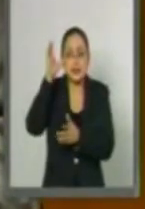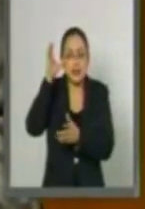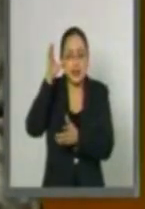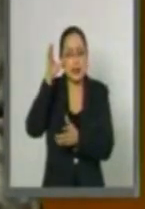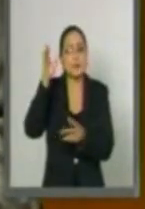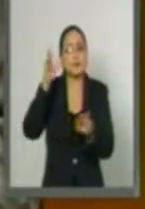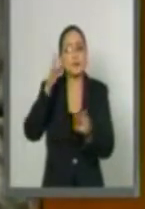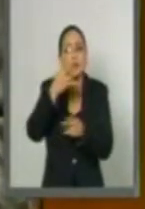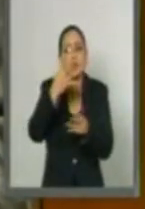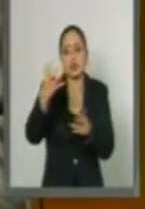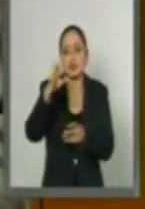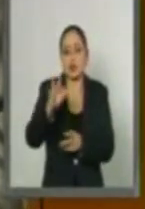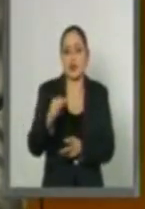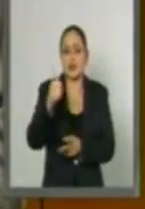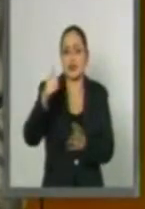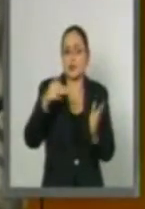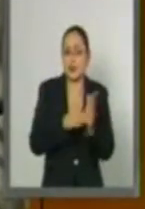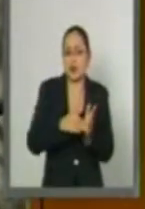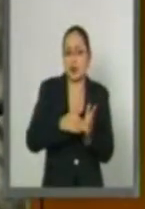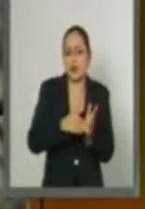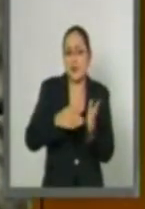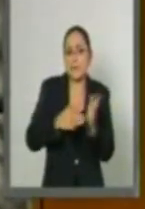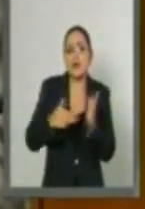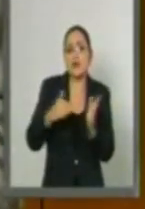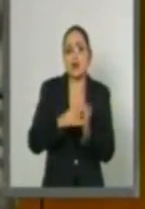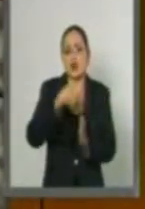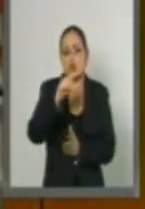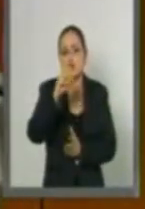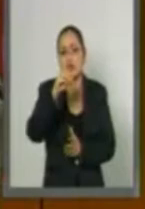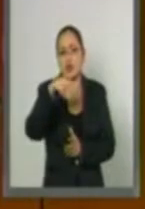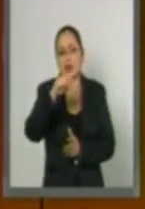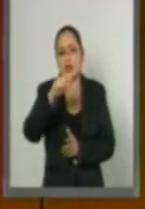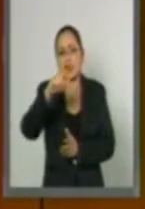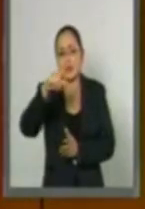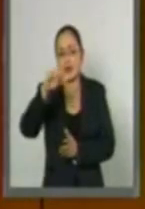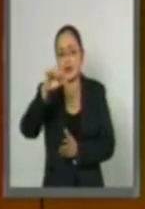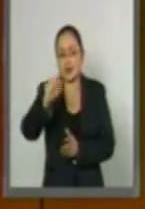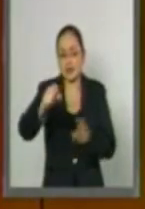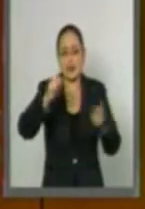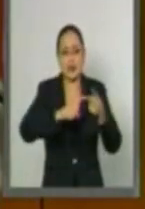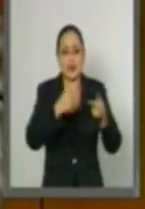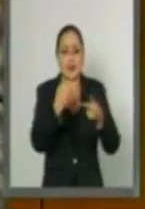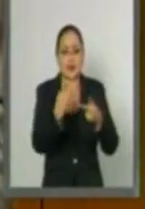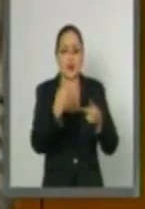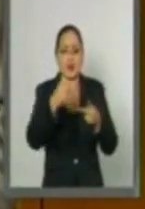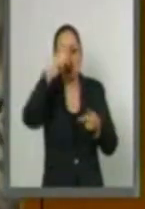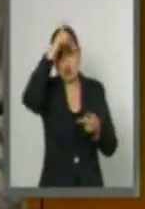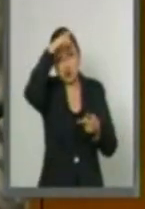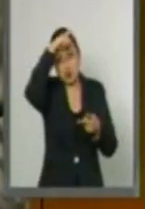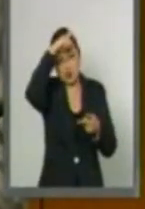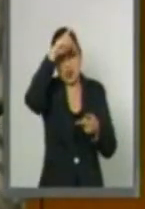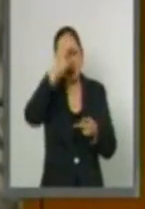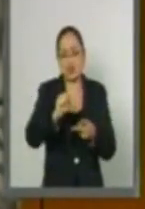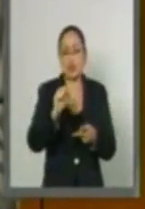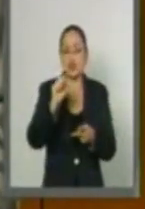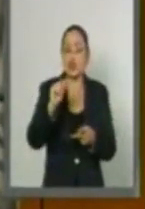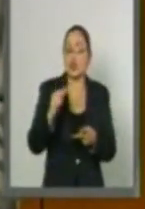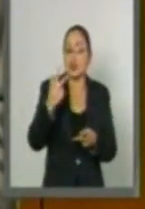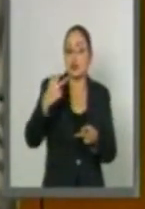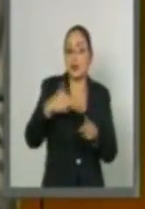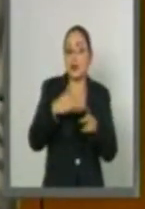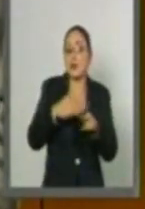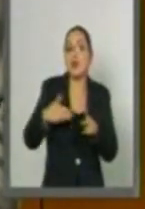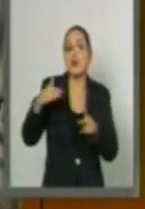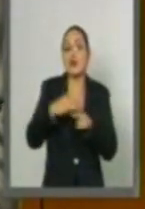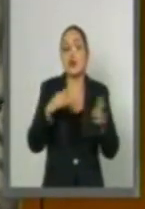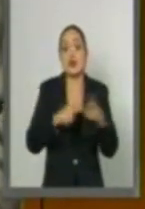una producción de 446.000 millones de toneladas, en segundo lugar, Turquía, con 88.000 millones, y